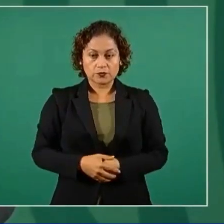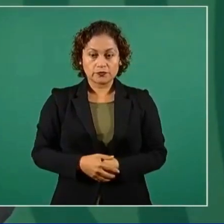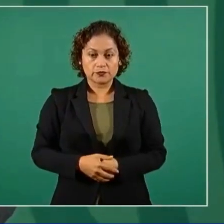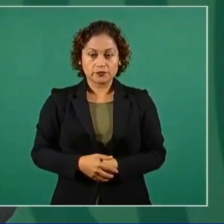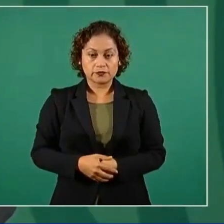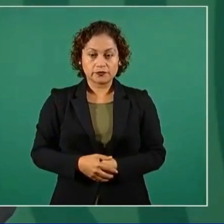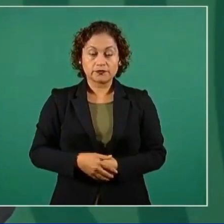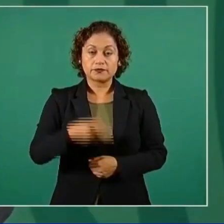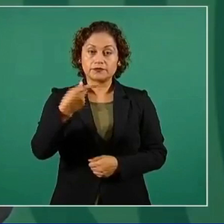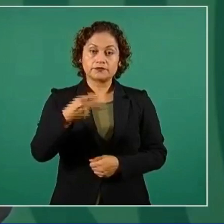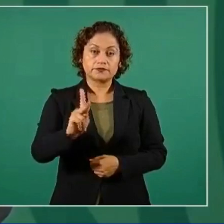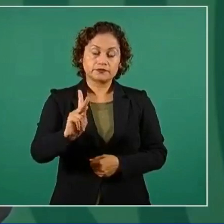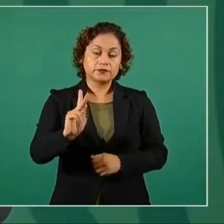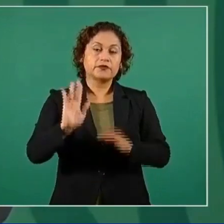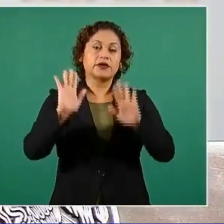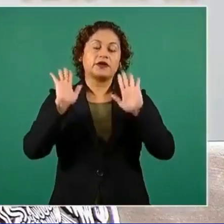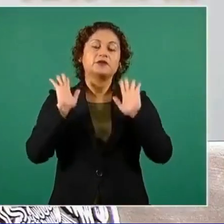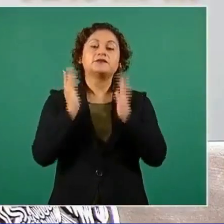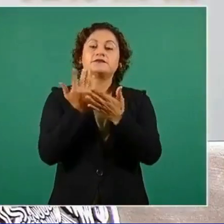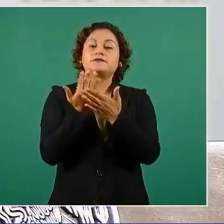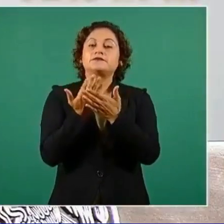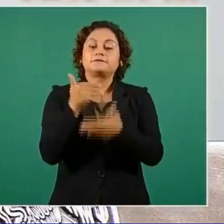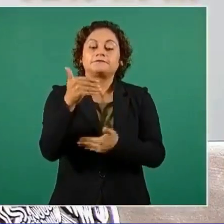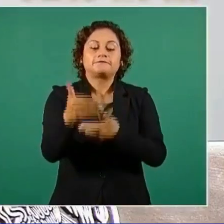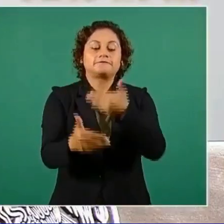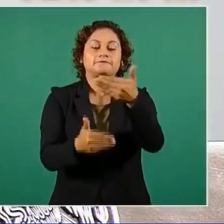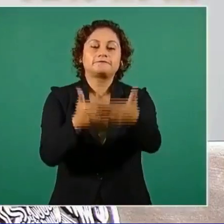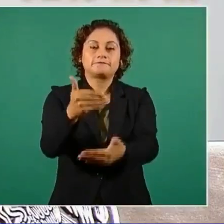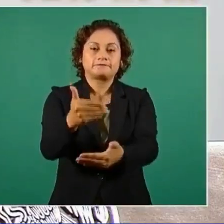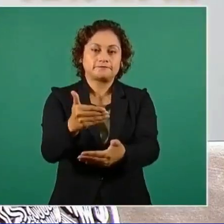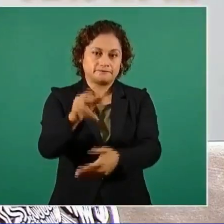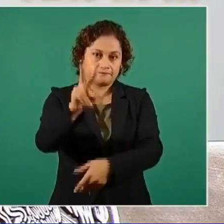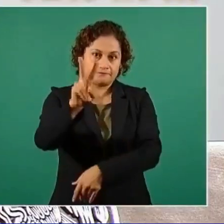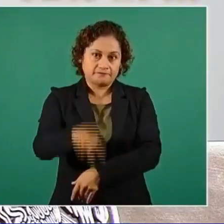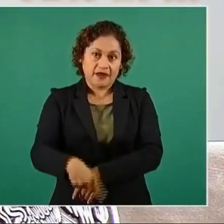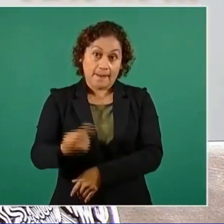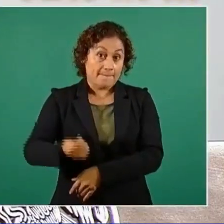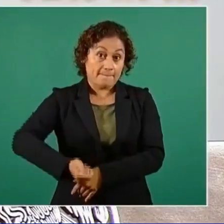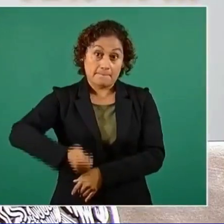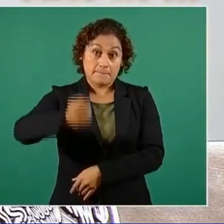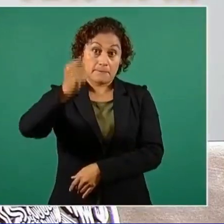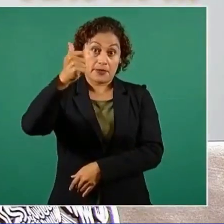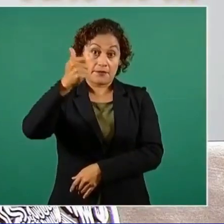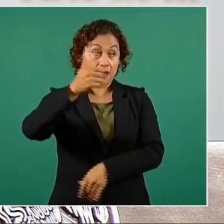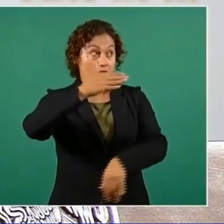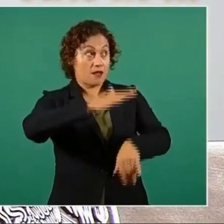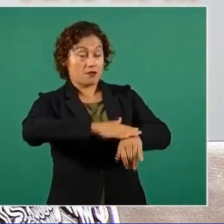Pero vamos a ver, es la primera vez que se hace un planteamiento así.